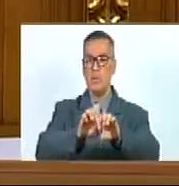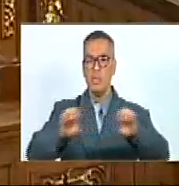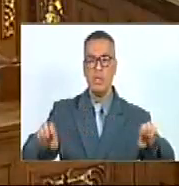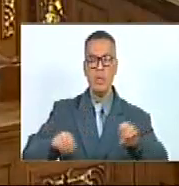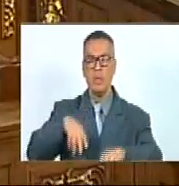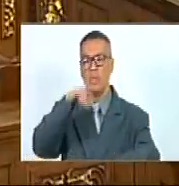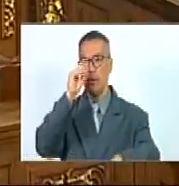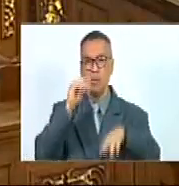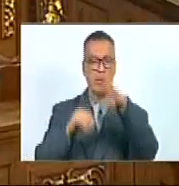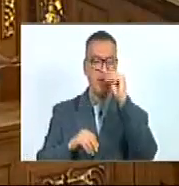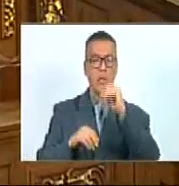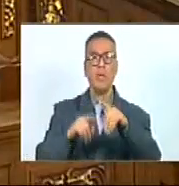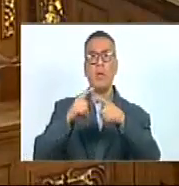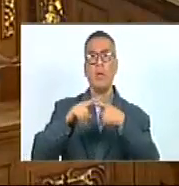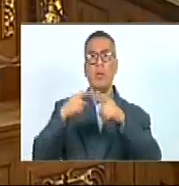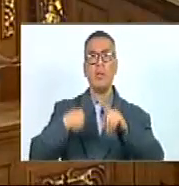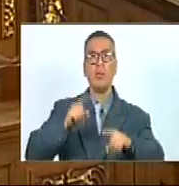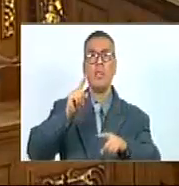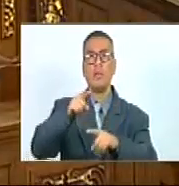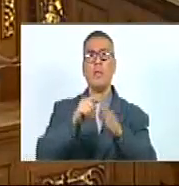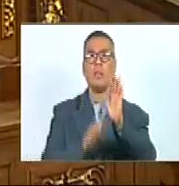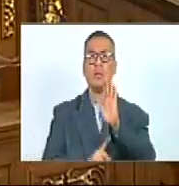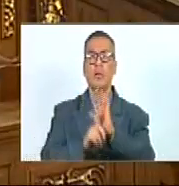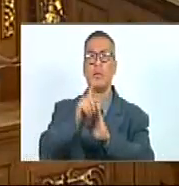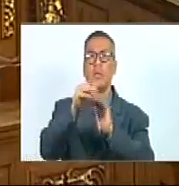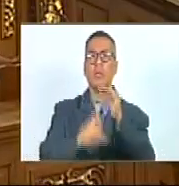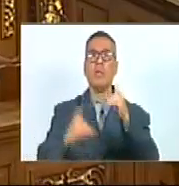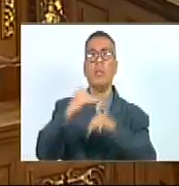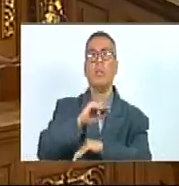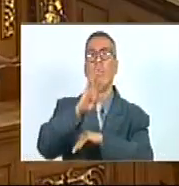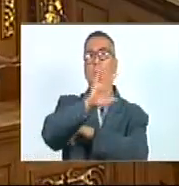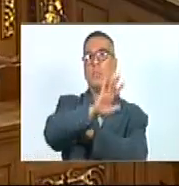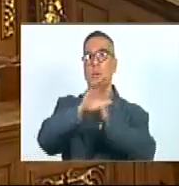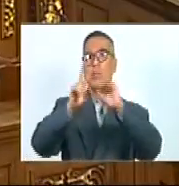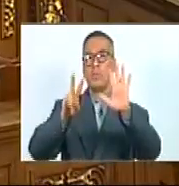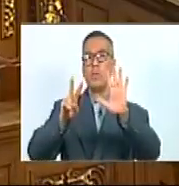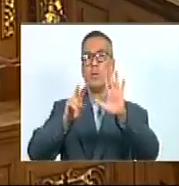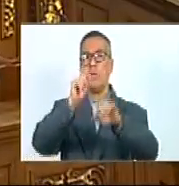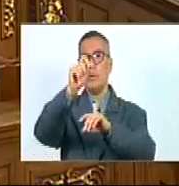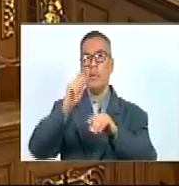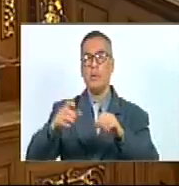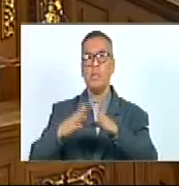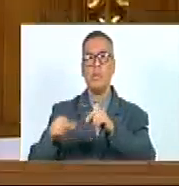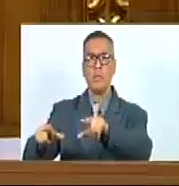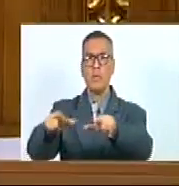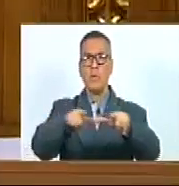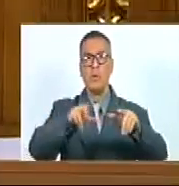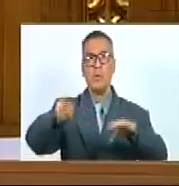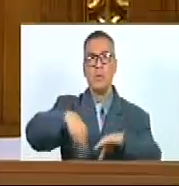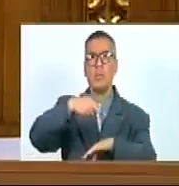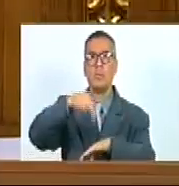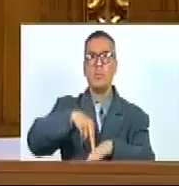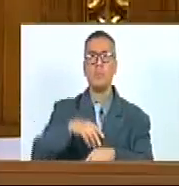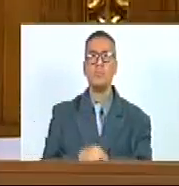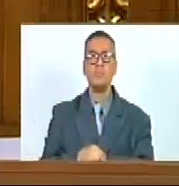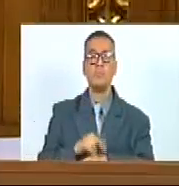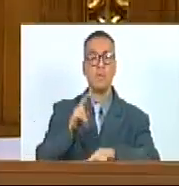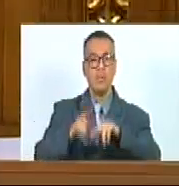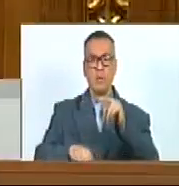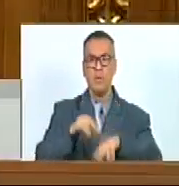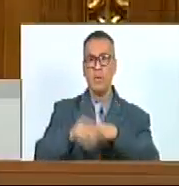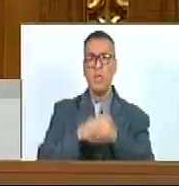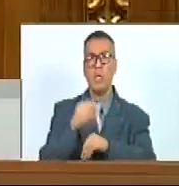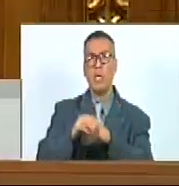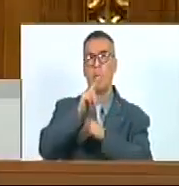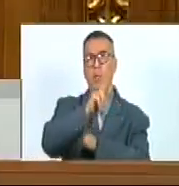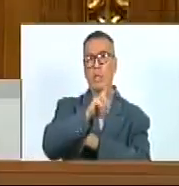Recreativos Abarcan una especie Superior Al 57% Del territorio Nacional Conformada Por